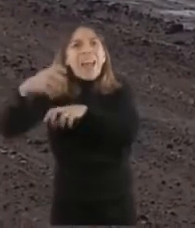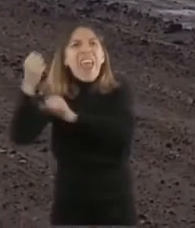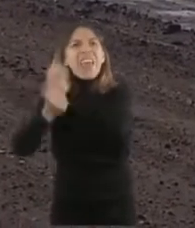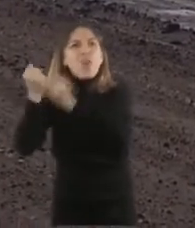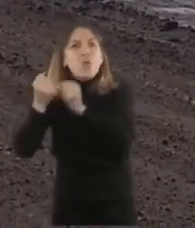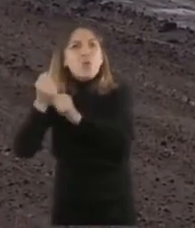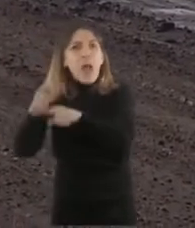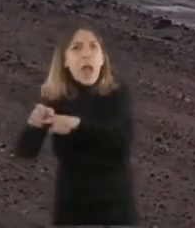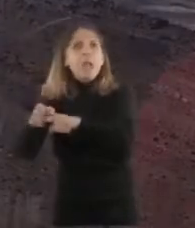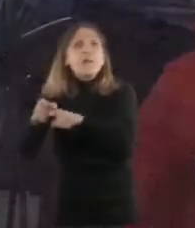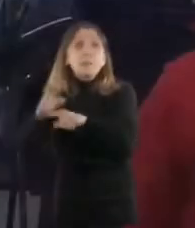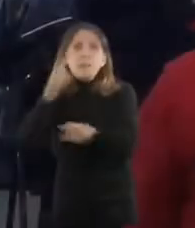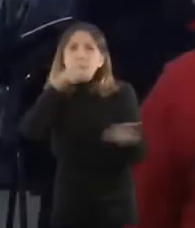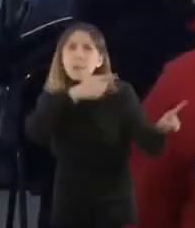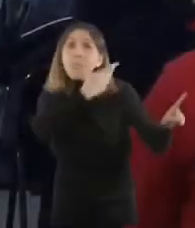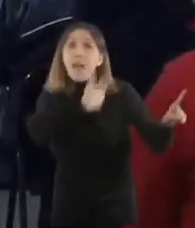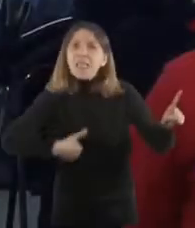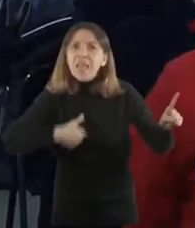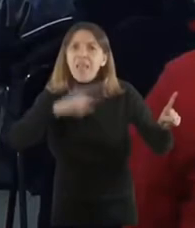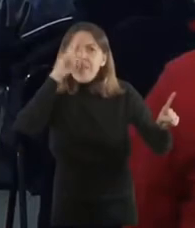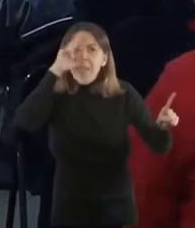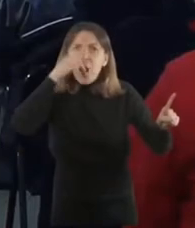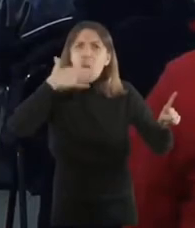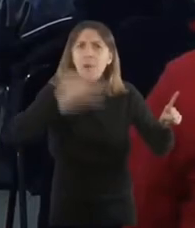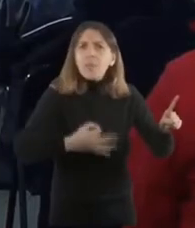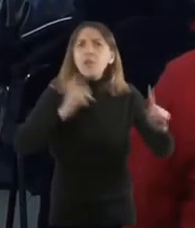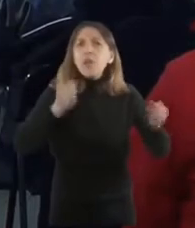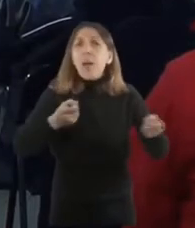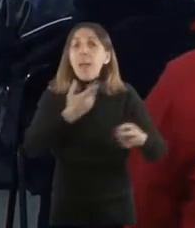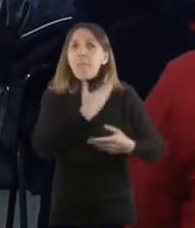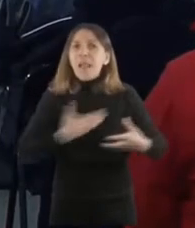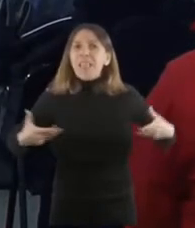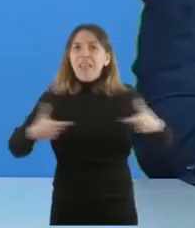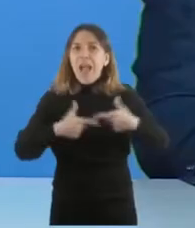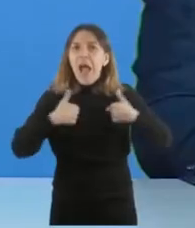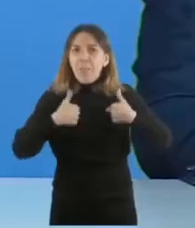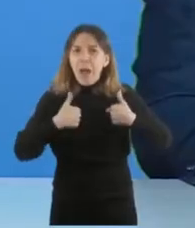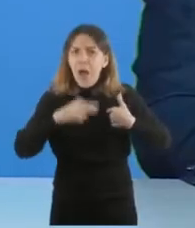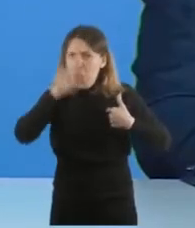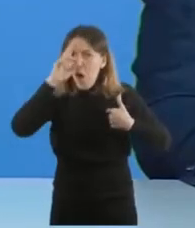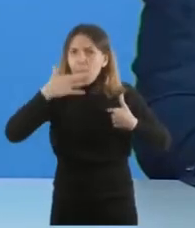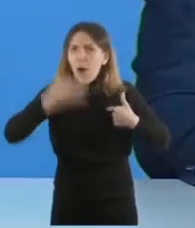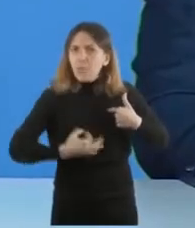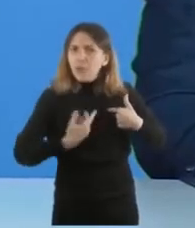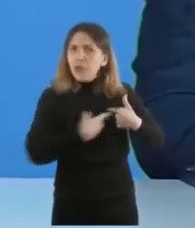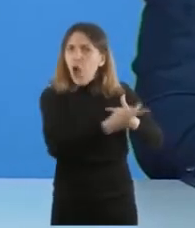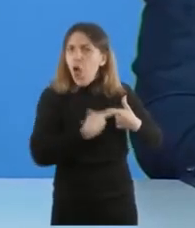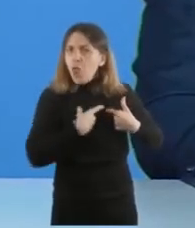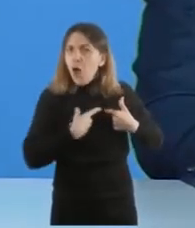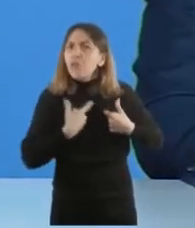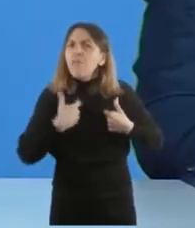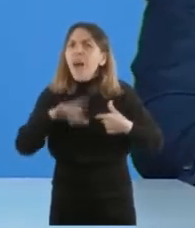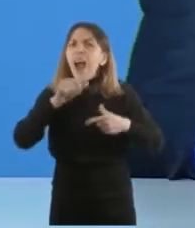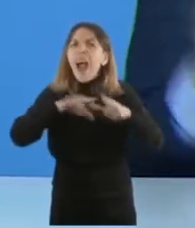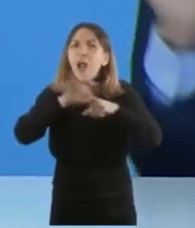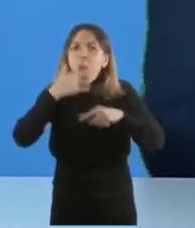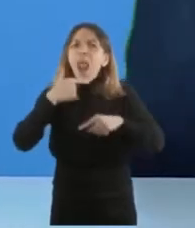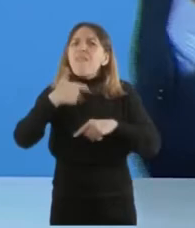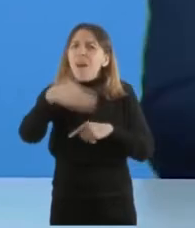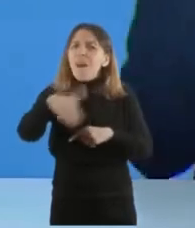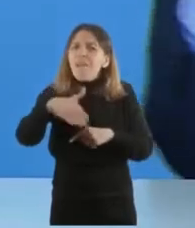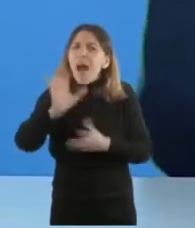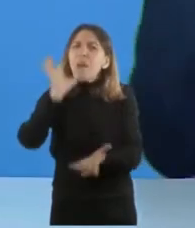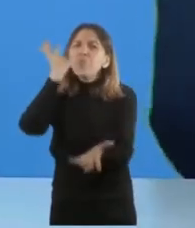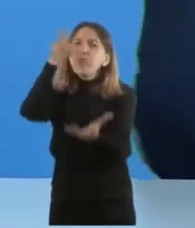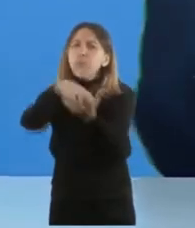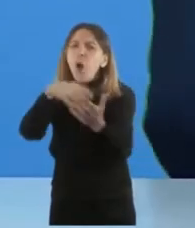del presidente y del presidente de la Cámara de que Cañuelas tenga definitivamente la universidad para